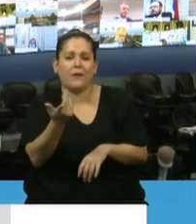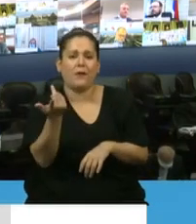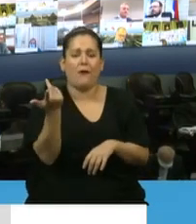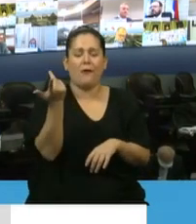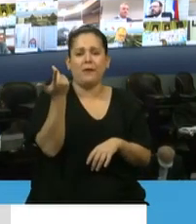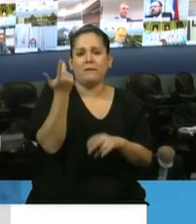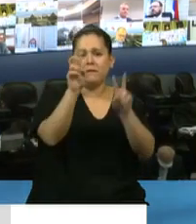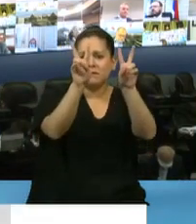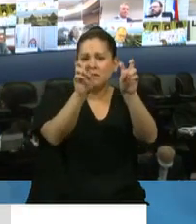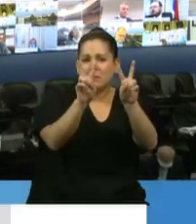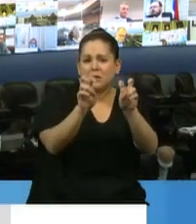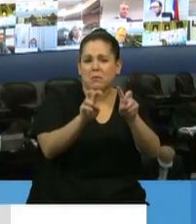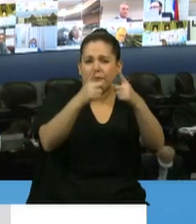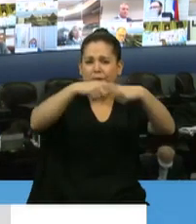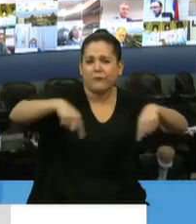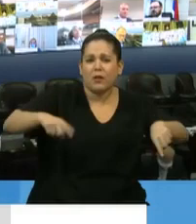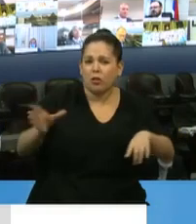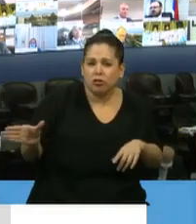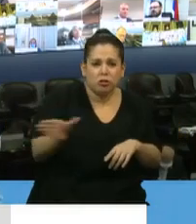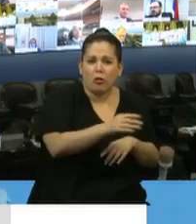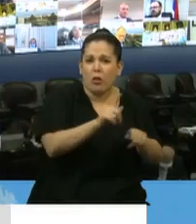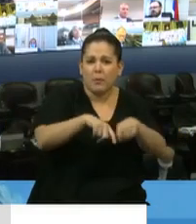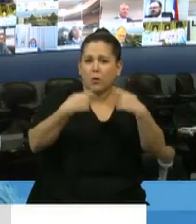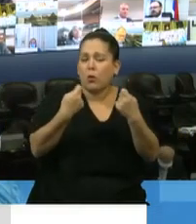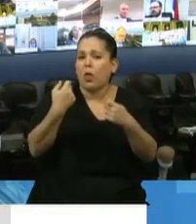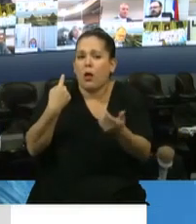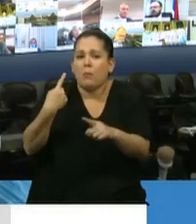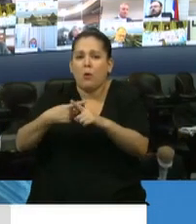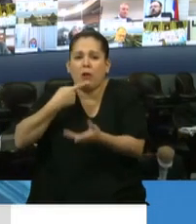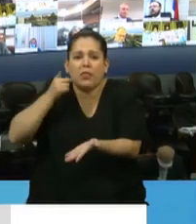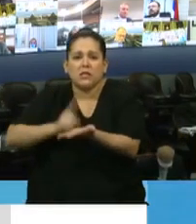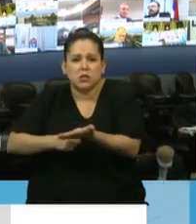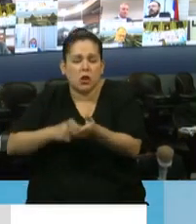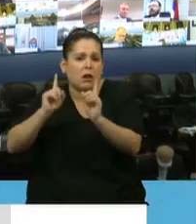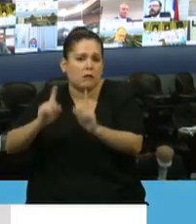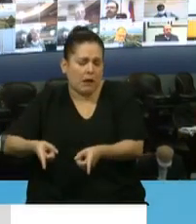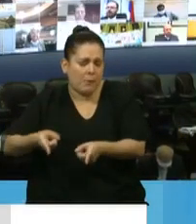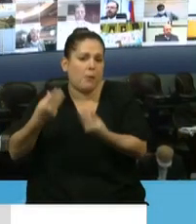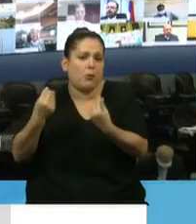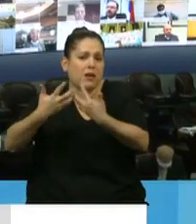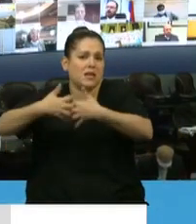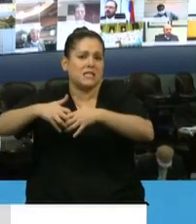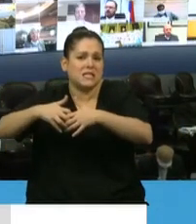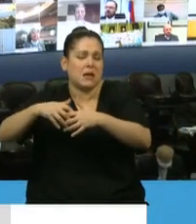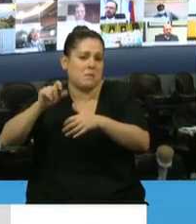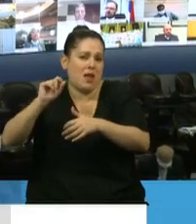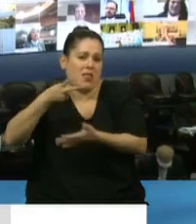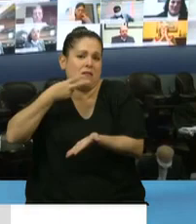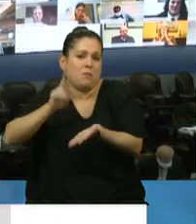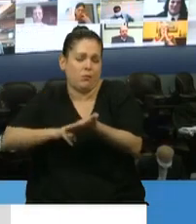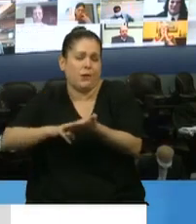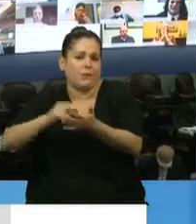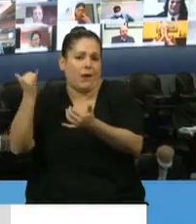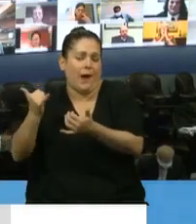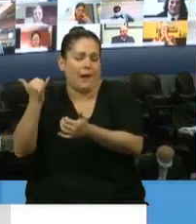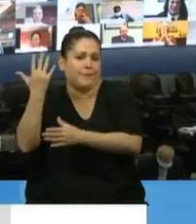se ve afectado por determinado tipo de medidas, por las imperfecciones que tiene nuestro sistema tributario. Porque